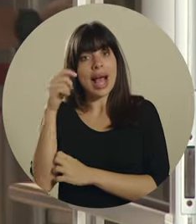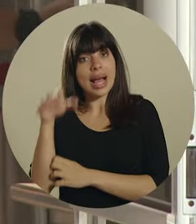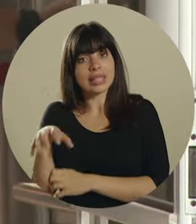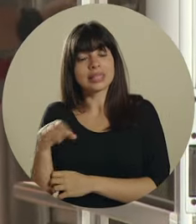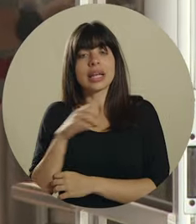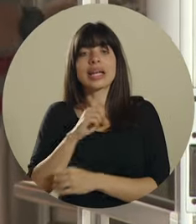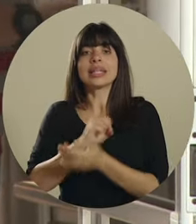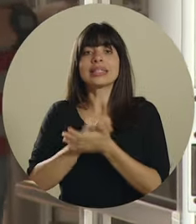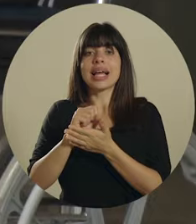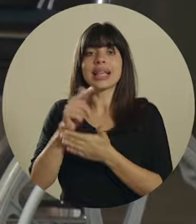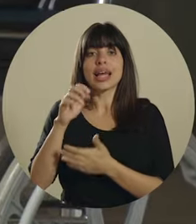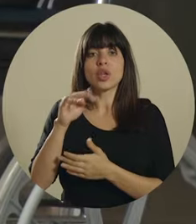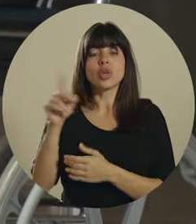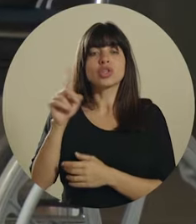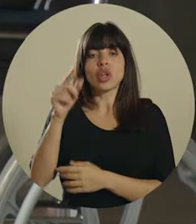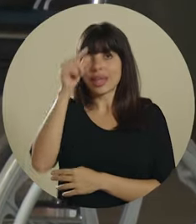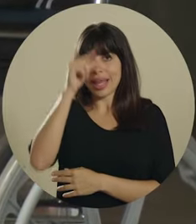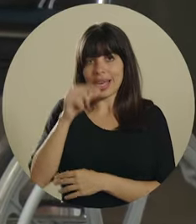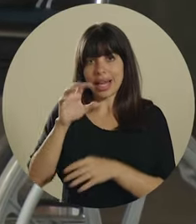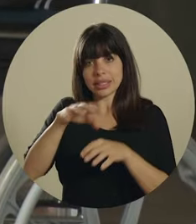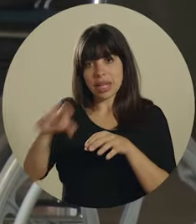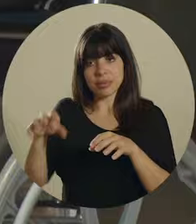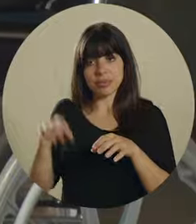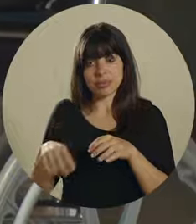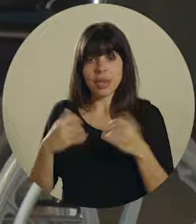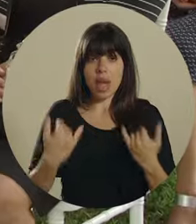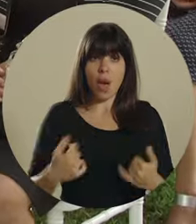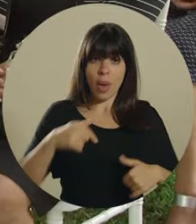Cartagena de Guanacaste y Santa Gertrudis de Grecia.